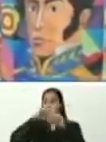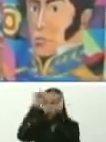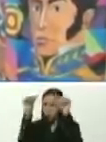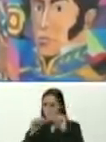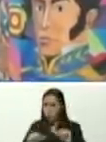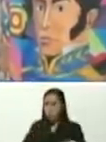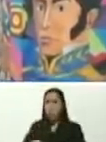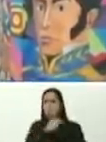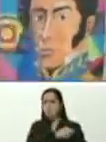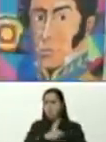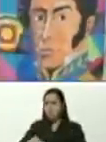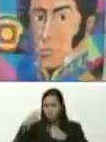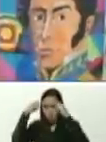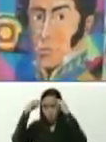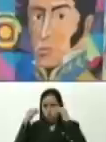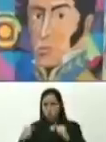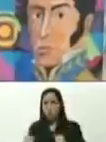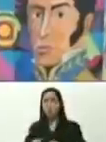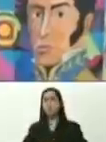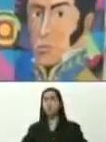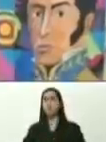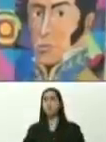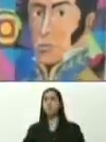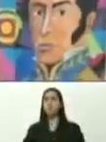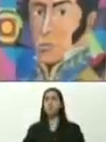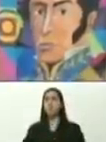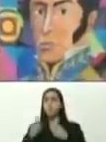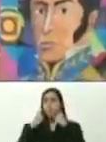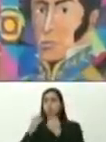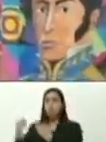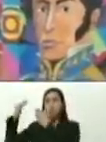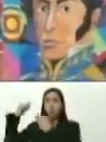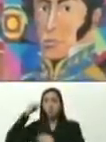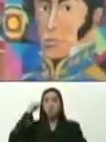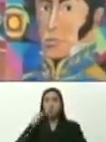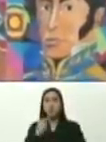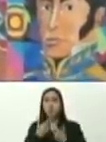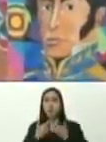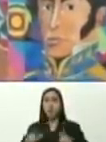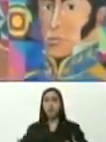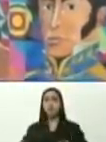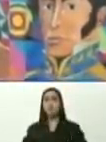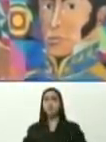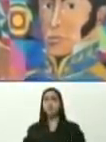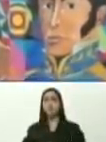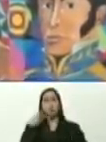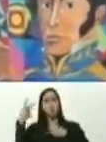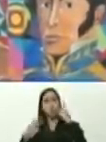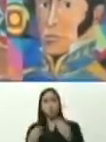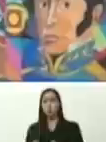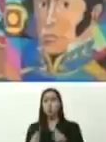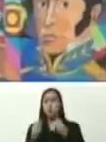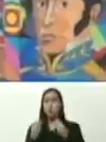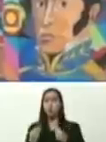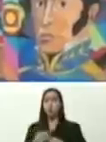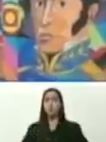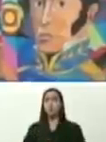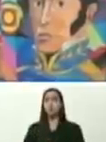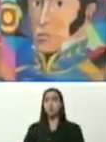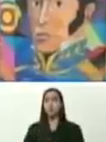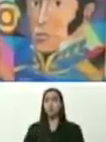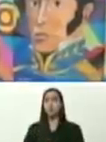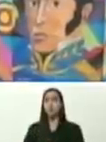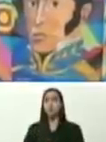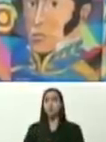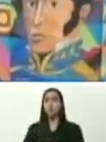venezolanos, ahí está nuestro libertador, Simón Bolívar, multicolorido, está nuestro amado,